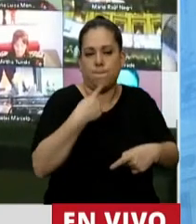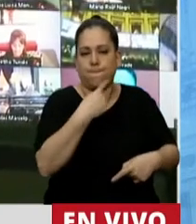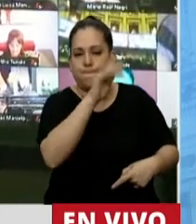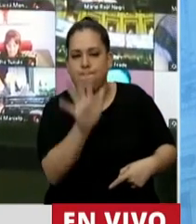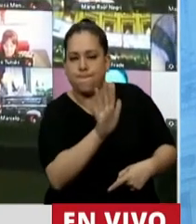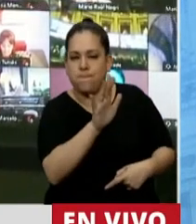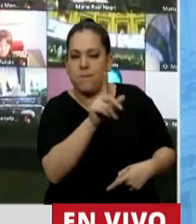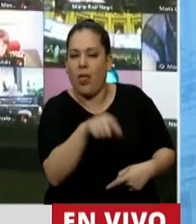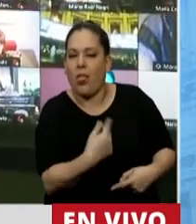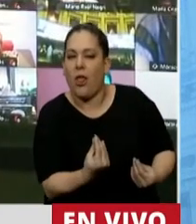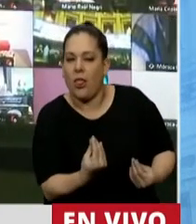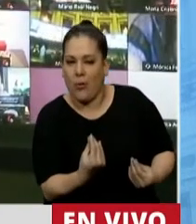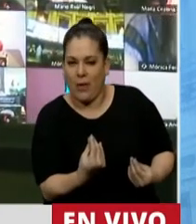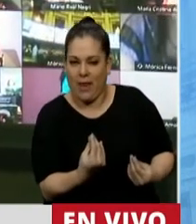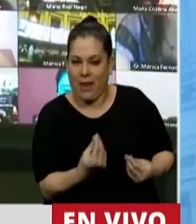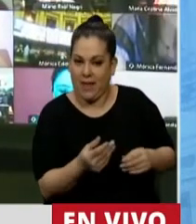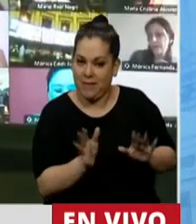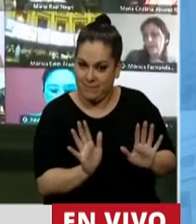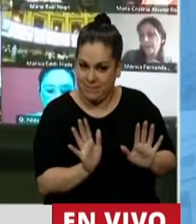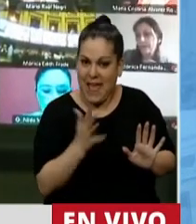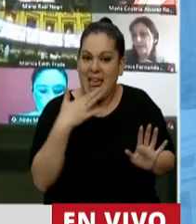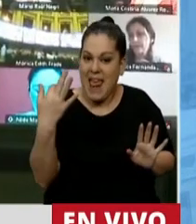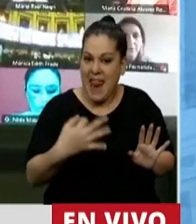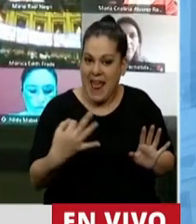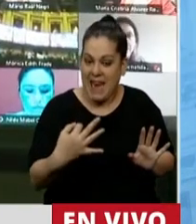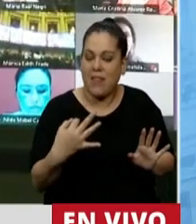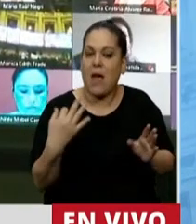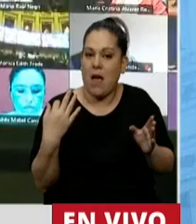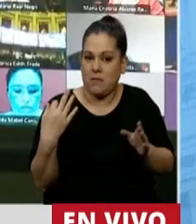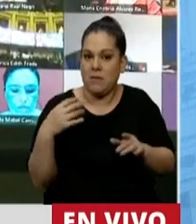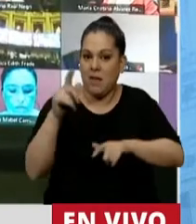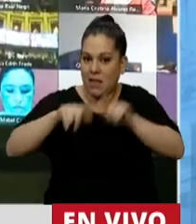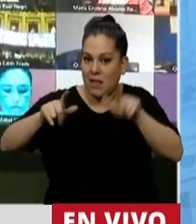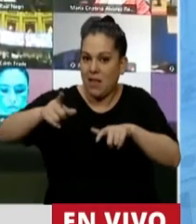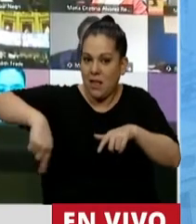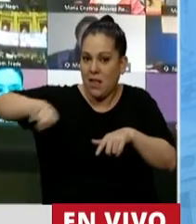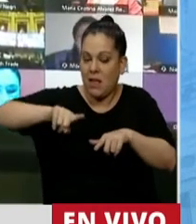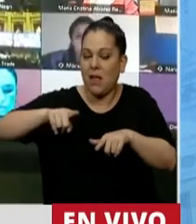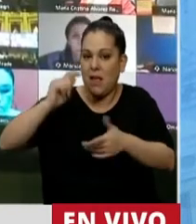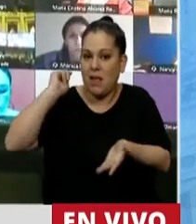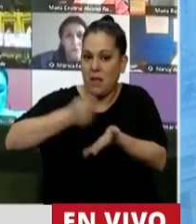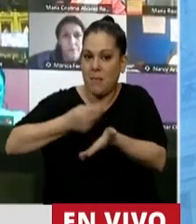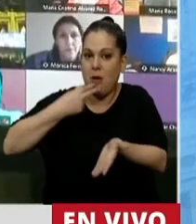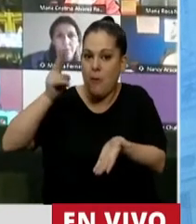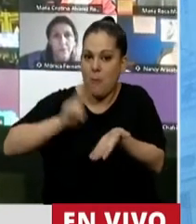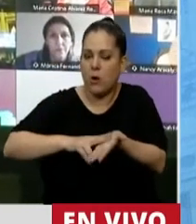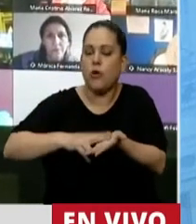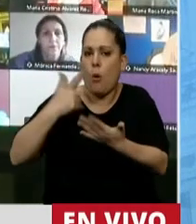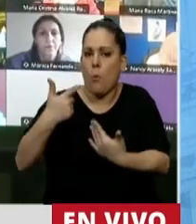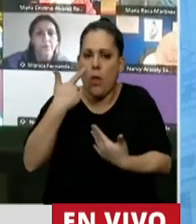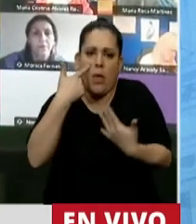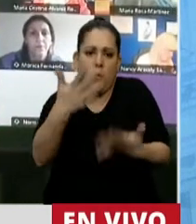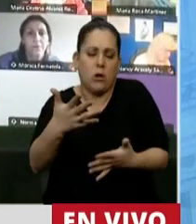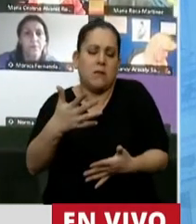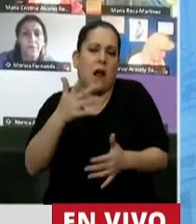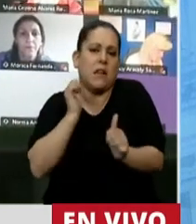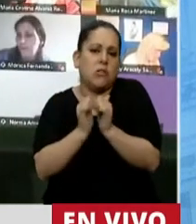La realidad es que muchos de los que van a pagar este impuesto van a poder mostrar una historia de vida